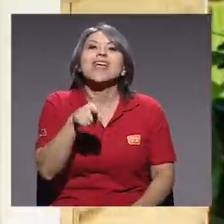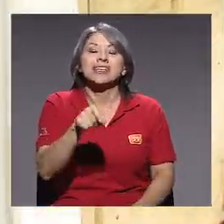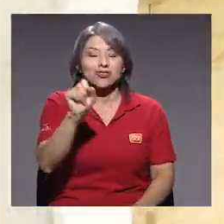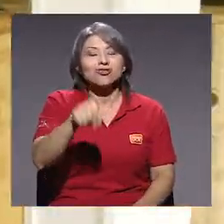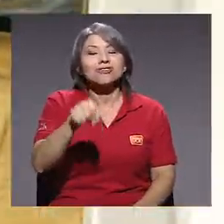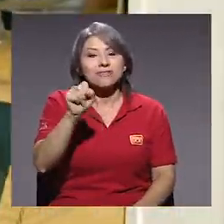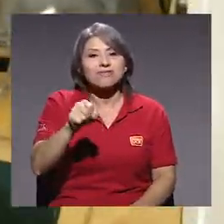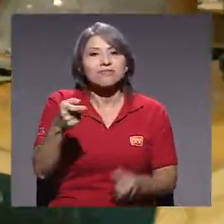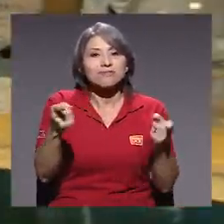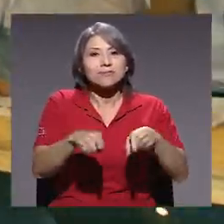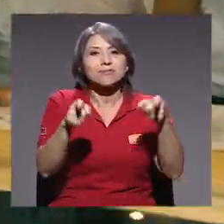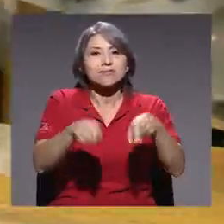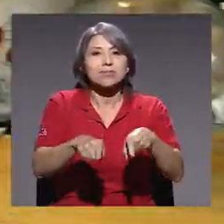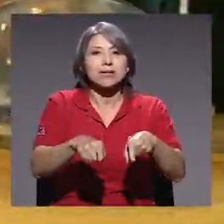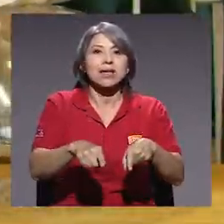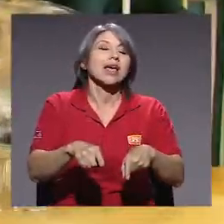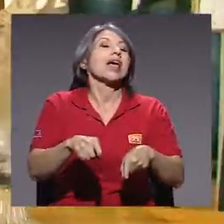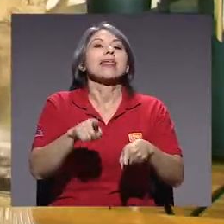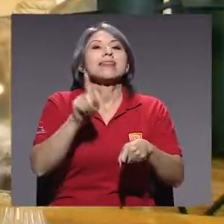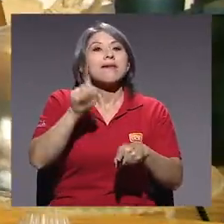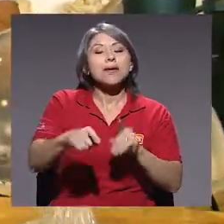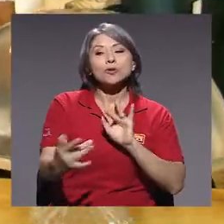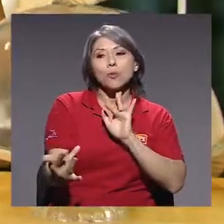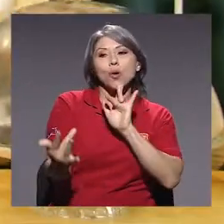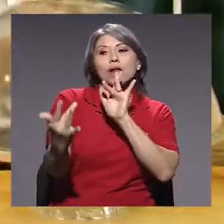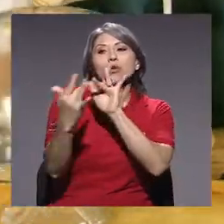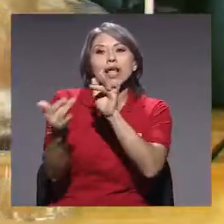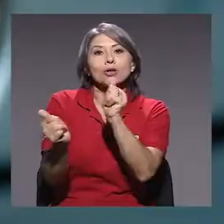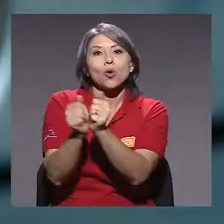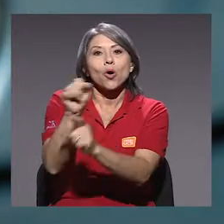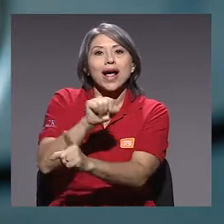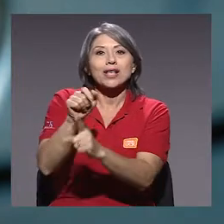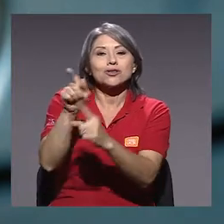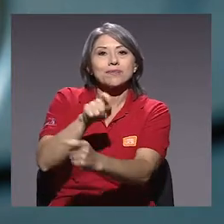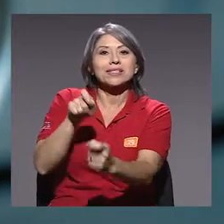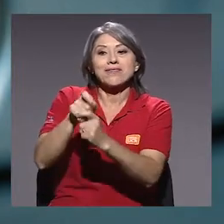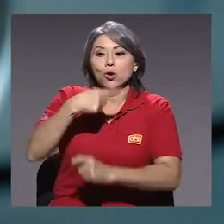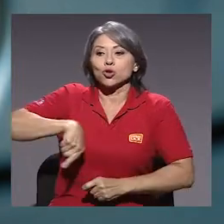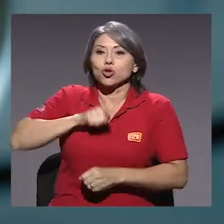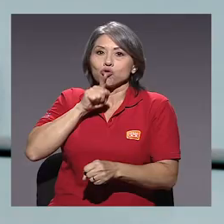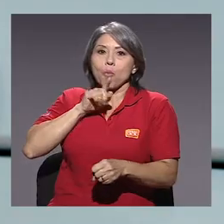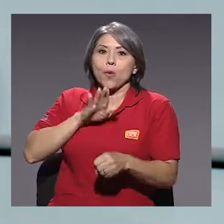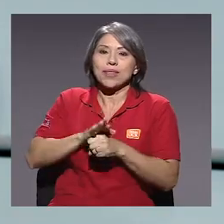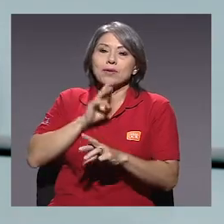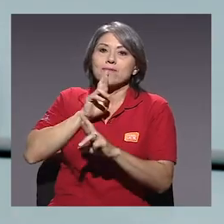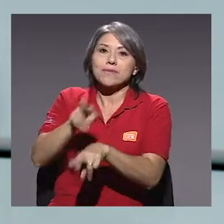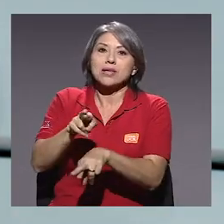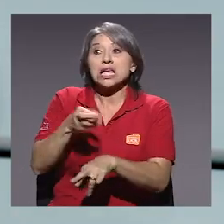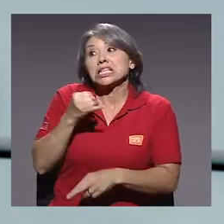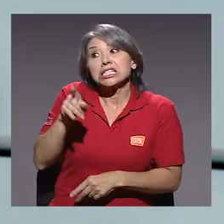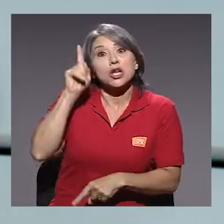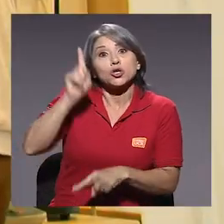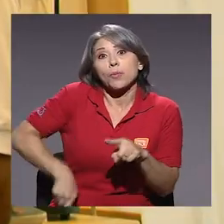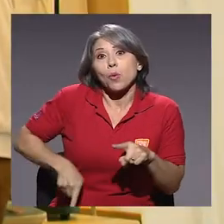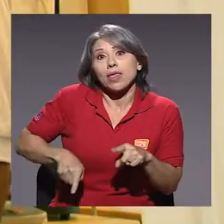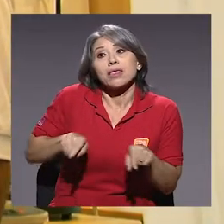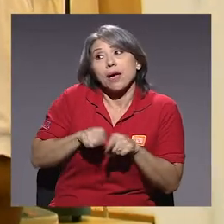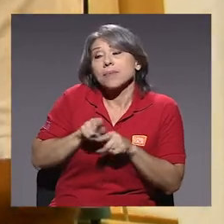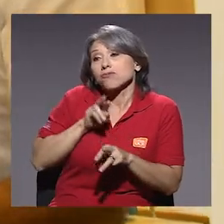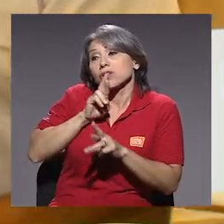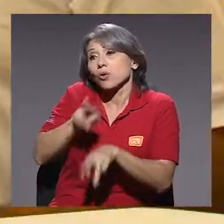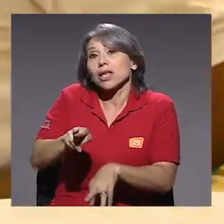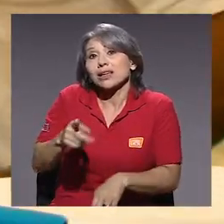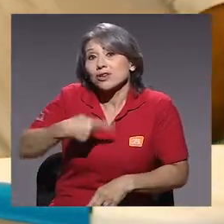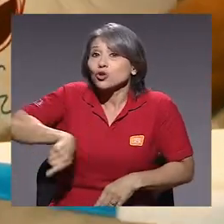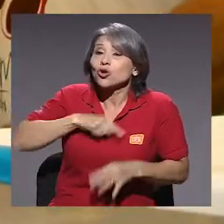reconozco que está sucediendo. Ponernos en contacto con ese caso específico y nosotros nos comprometemos a dar una respuesta. Si no se puede, también le vamos a decir de ahí,